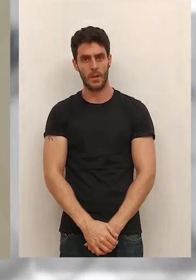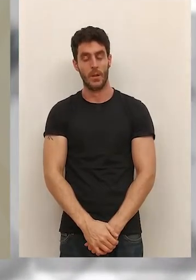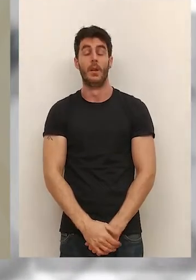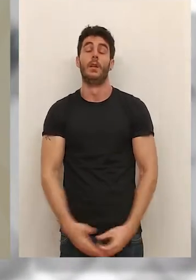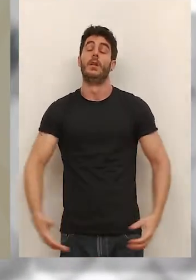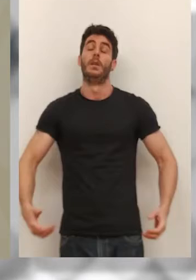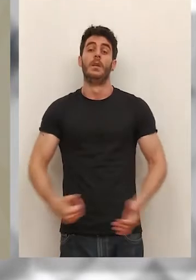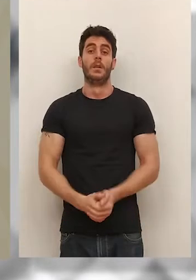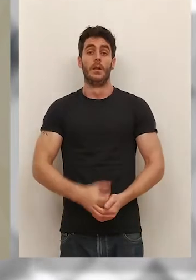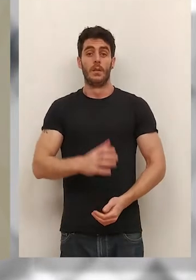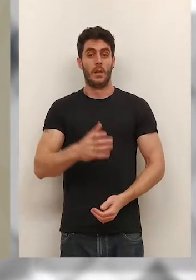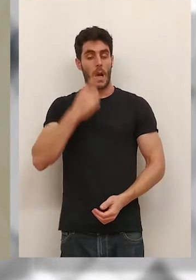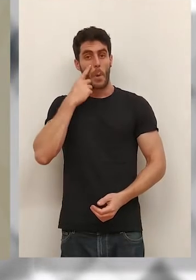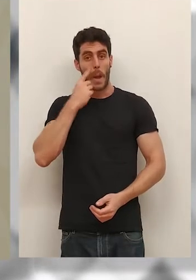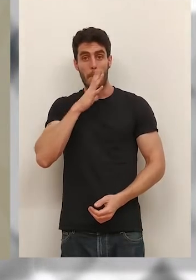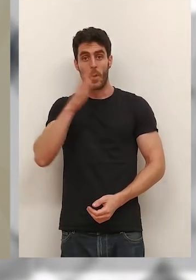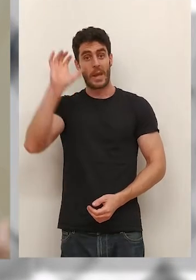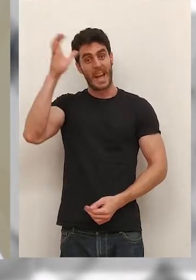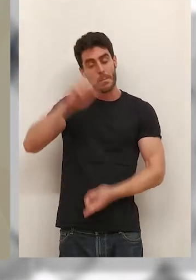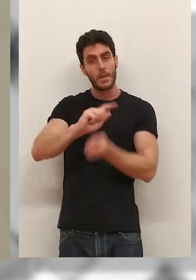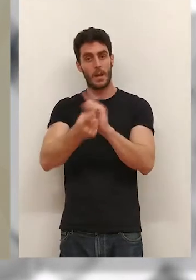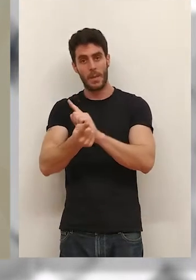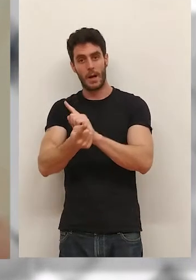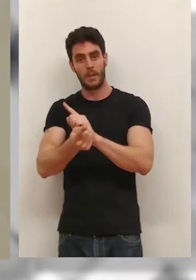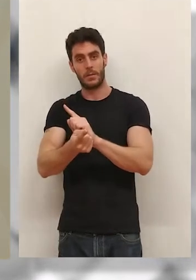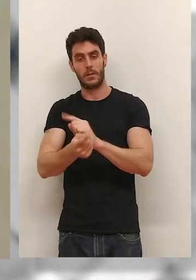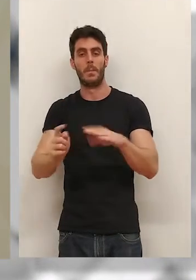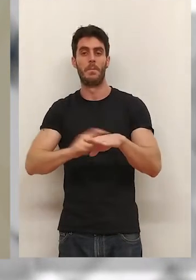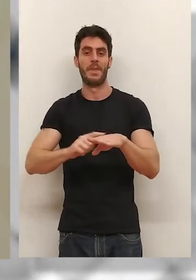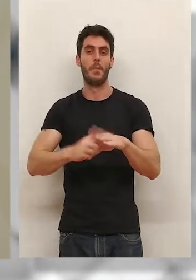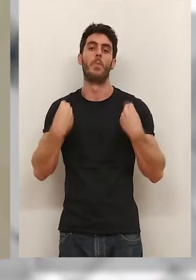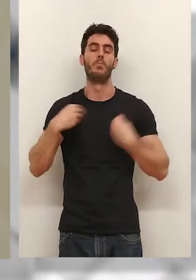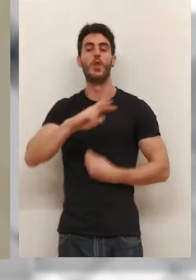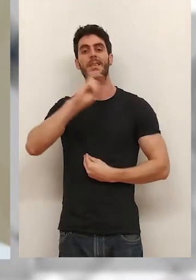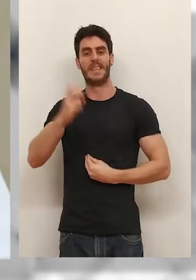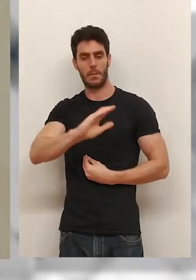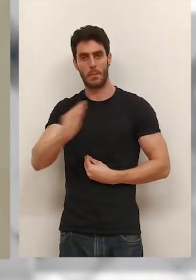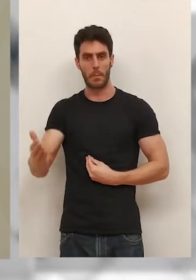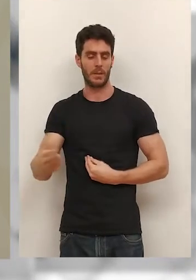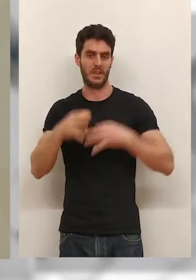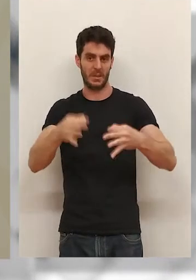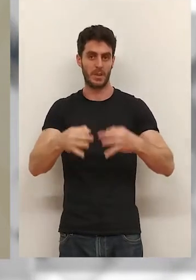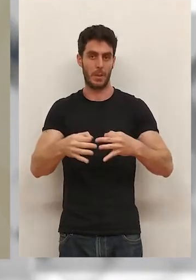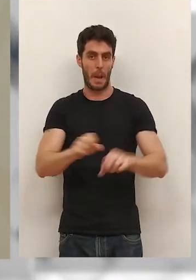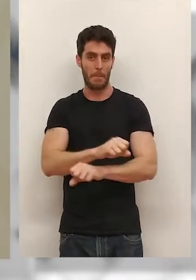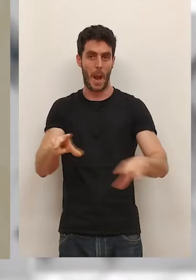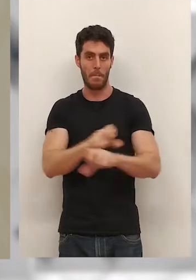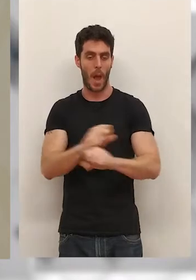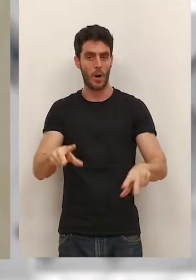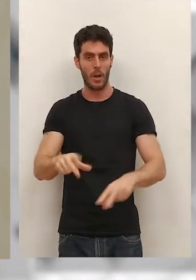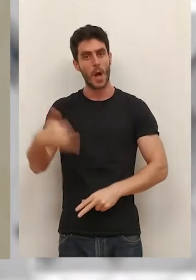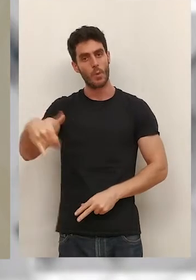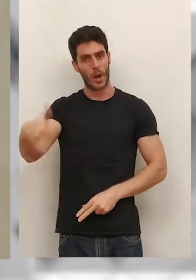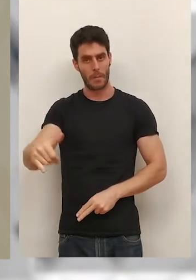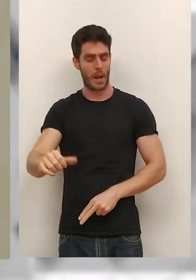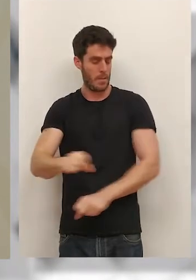Porque no hay que olvidar que los efectos del cambio climático o de la crisis de biodiversidad siempre afectan más negativamente a las personas más vulnerables, que